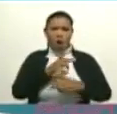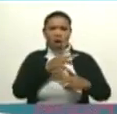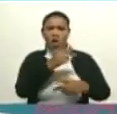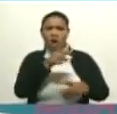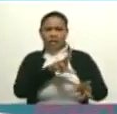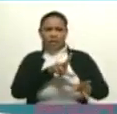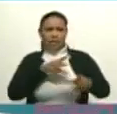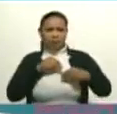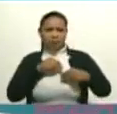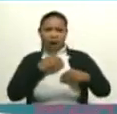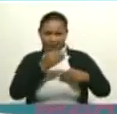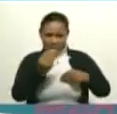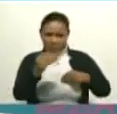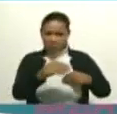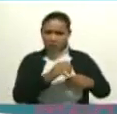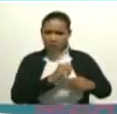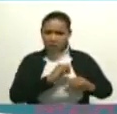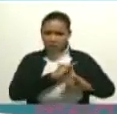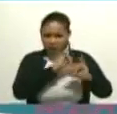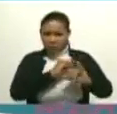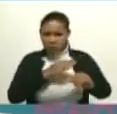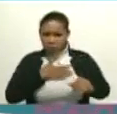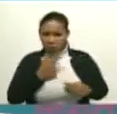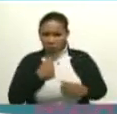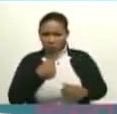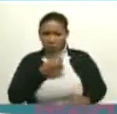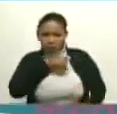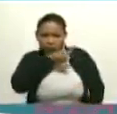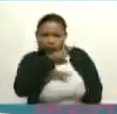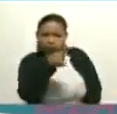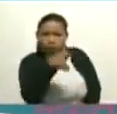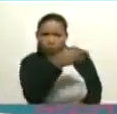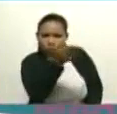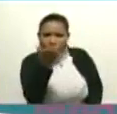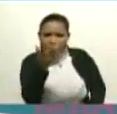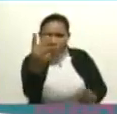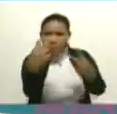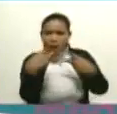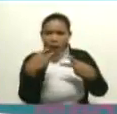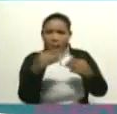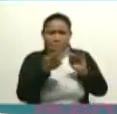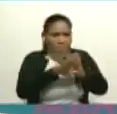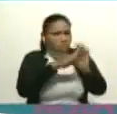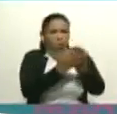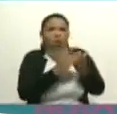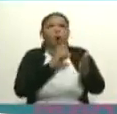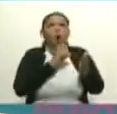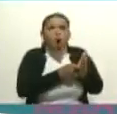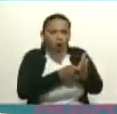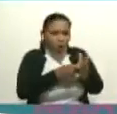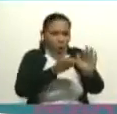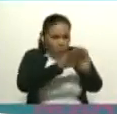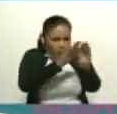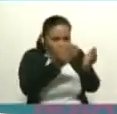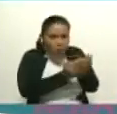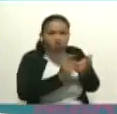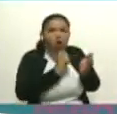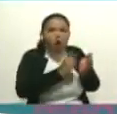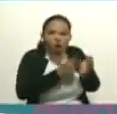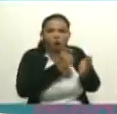hacernos más felices? Pregunto yo, a ustedes que me ven, un mundo de odio, que nos odiemos unos contra otros,